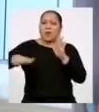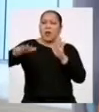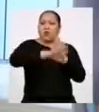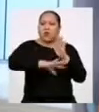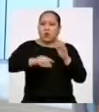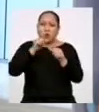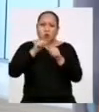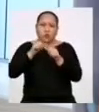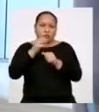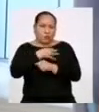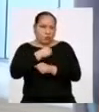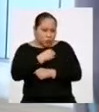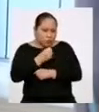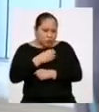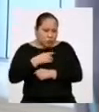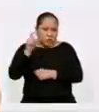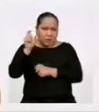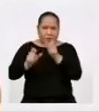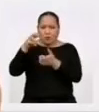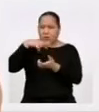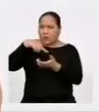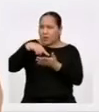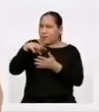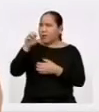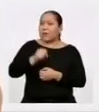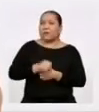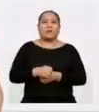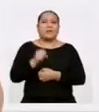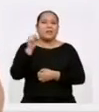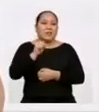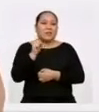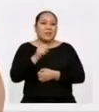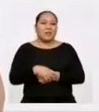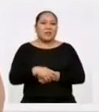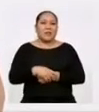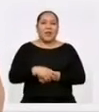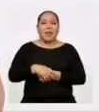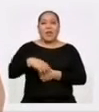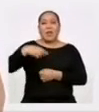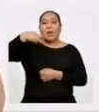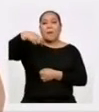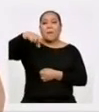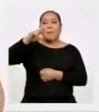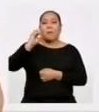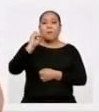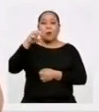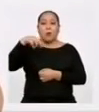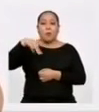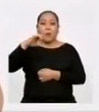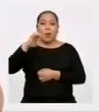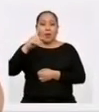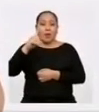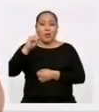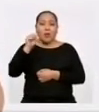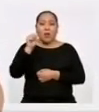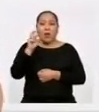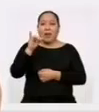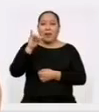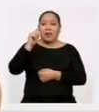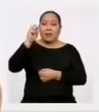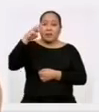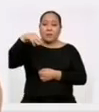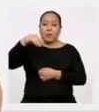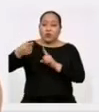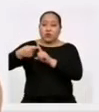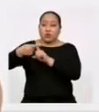las edades de las y los danzantes. Correcto. El promedio aritmético es el resultado de sumar todos los datos y